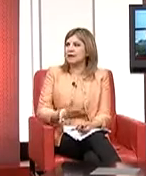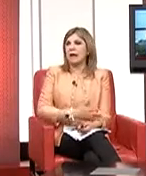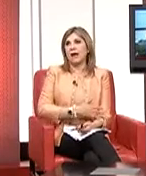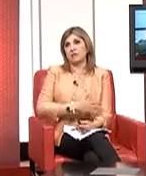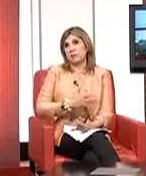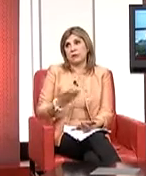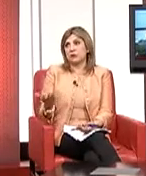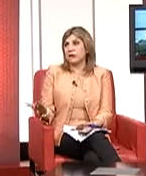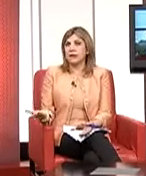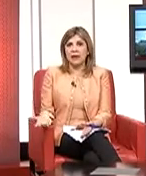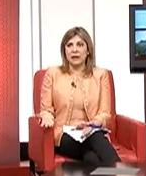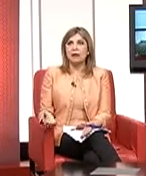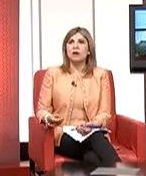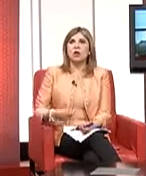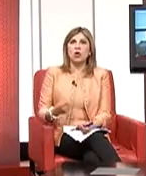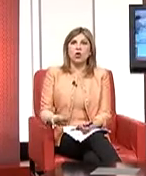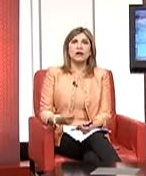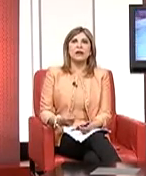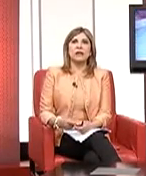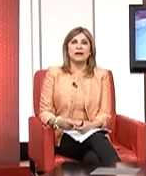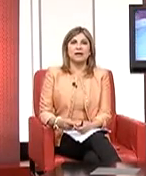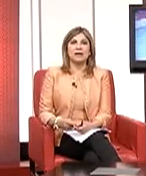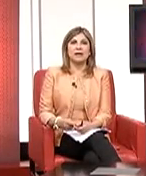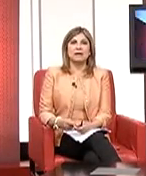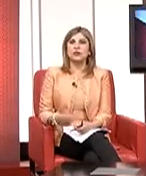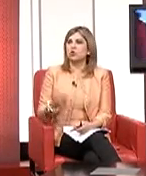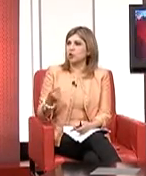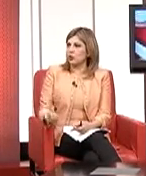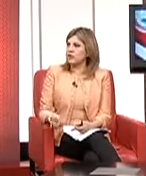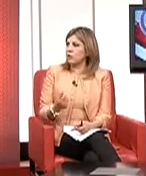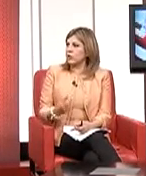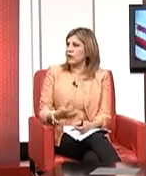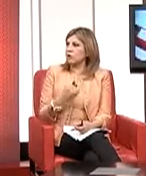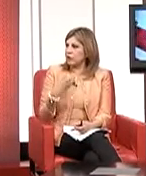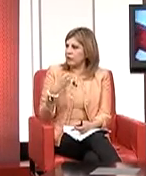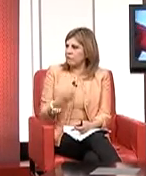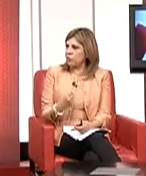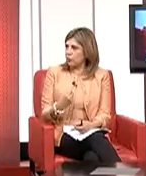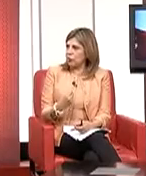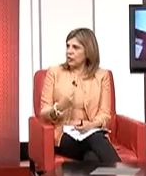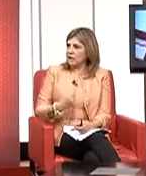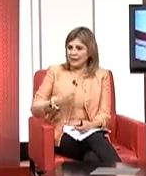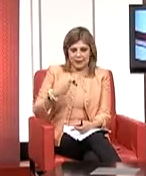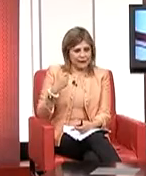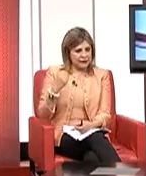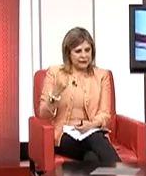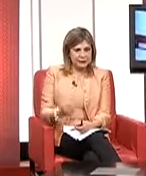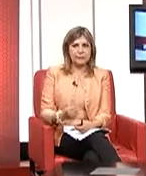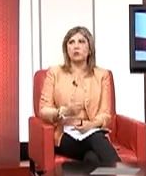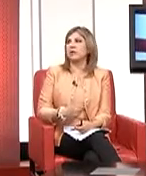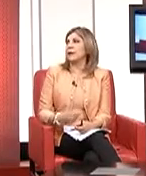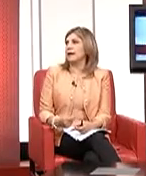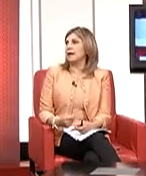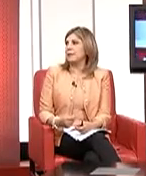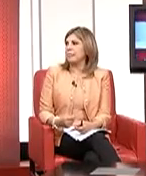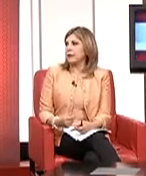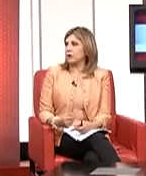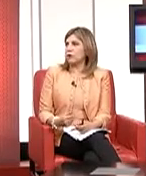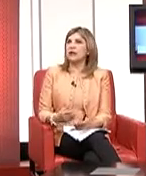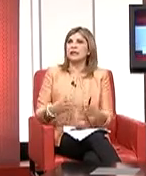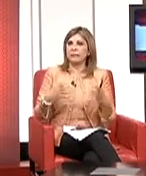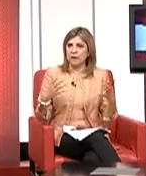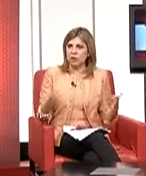militares a los médicos en general con instituciones que cuentan con equipo de altísimo nivel